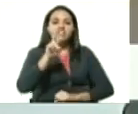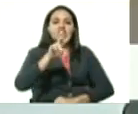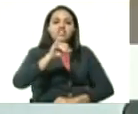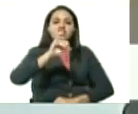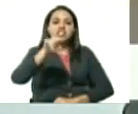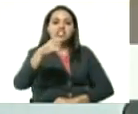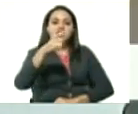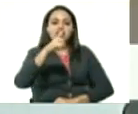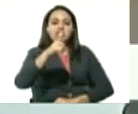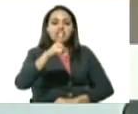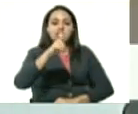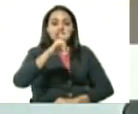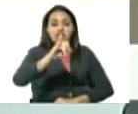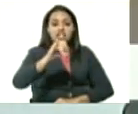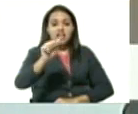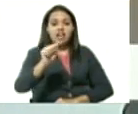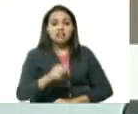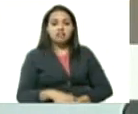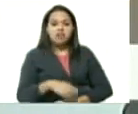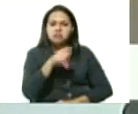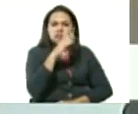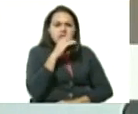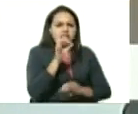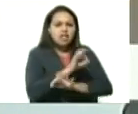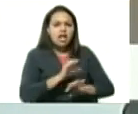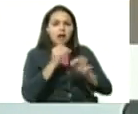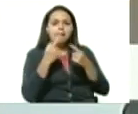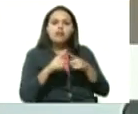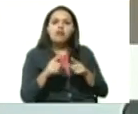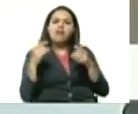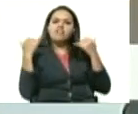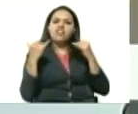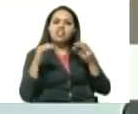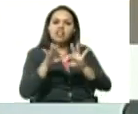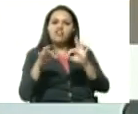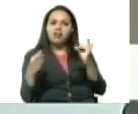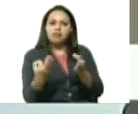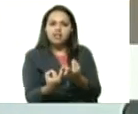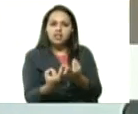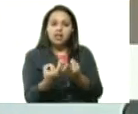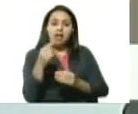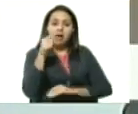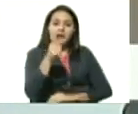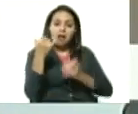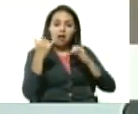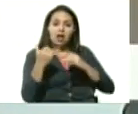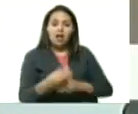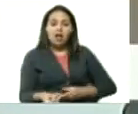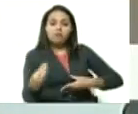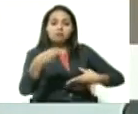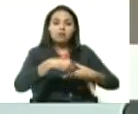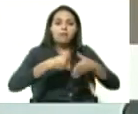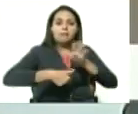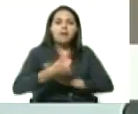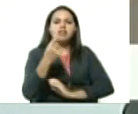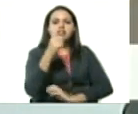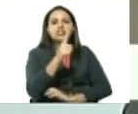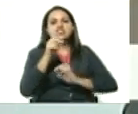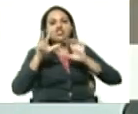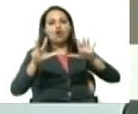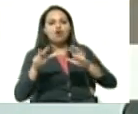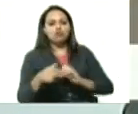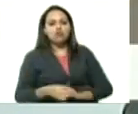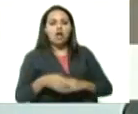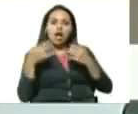impactado por un evento social familiar que entrajo ahorita estos 18 casos luego